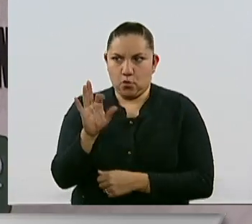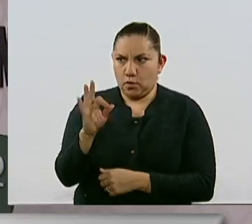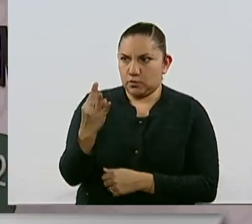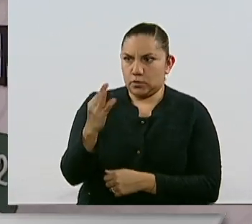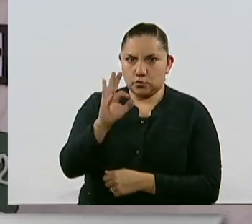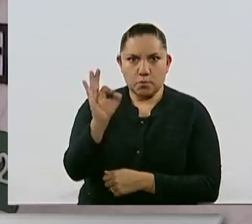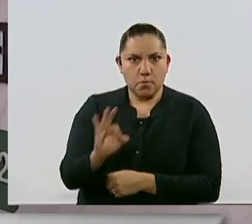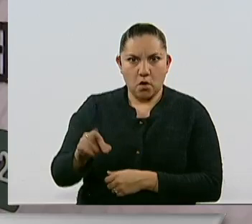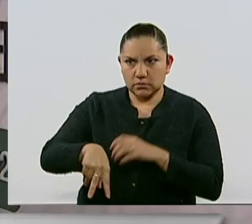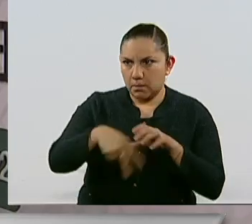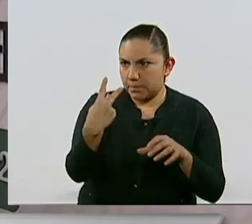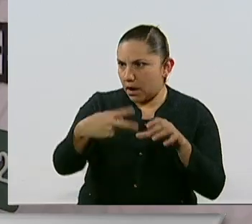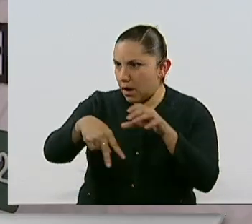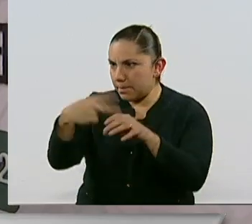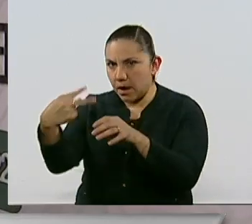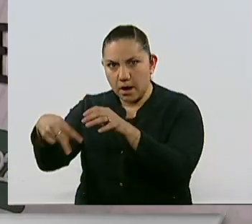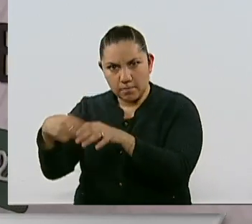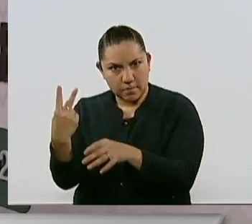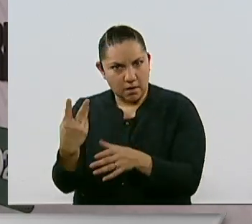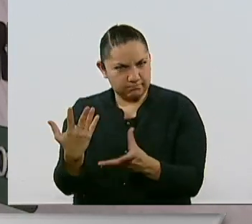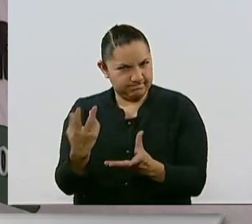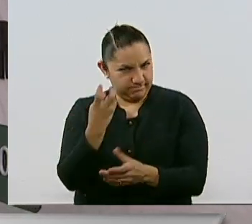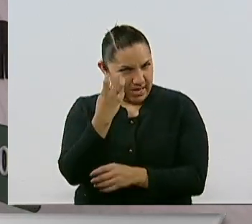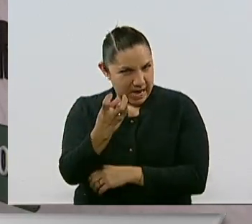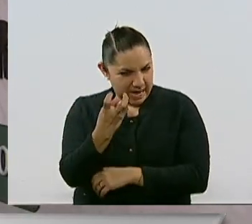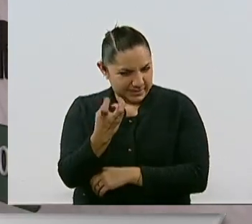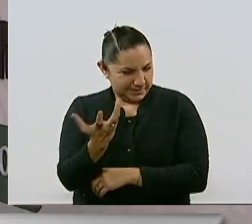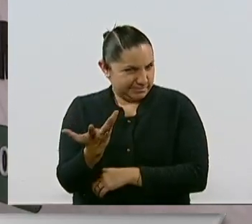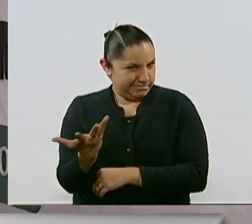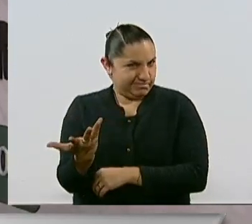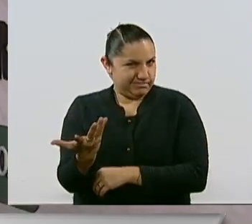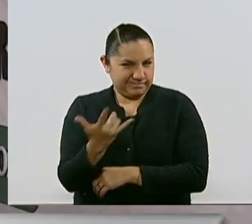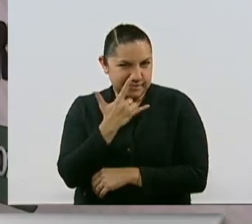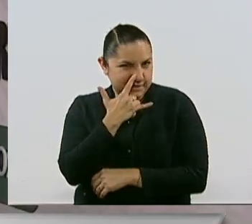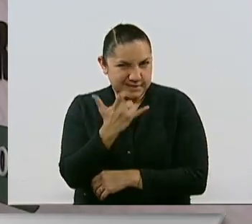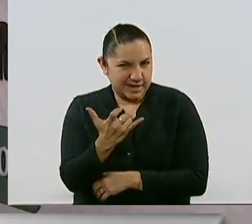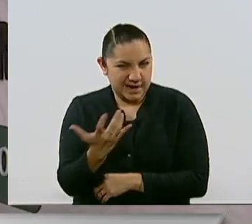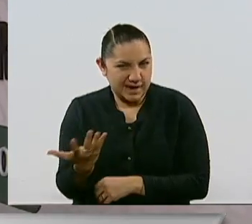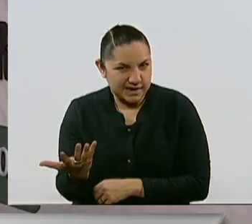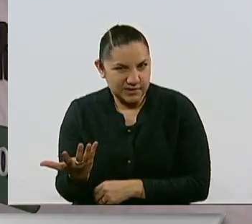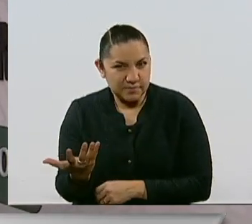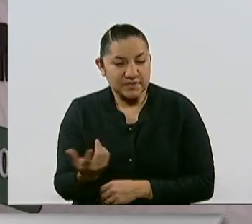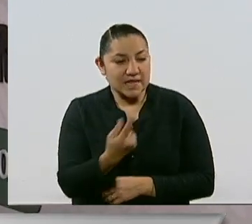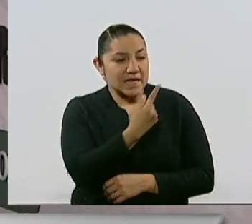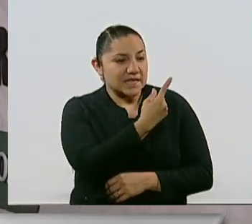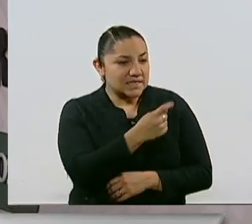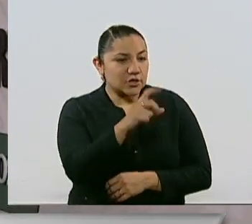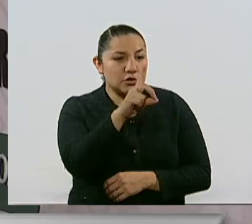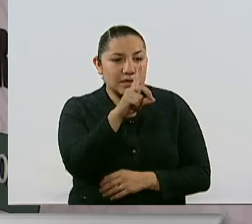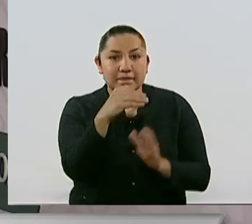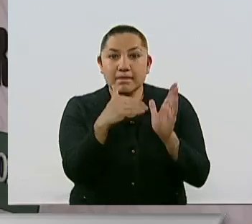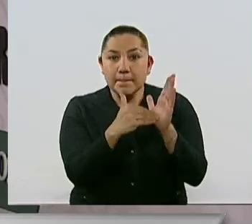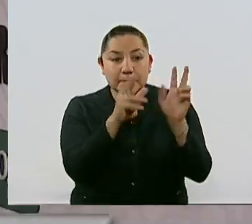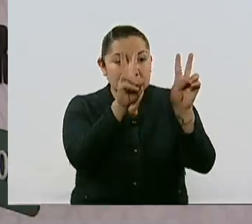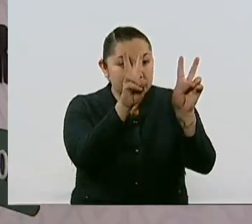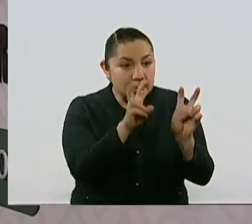cual es de llamar la atención. Se procesan 130 mil casos al año, eso es lo que se recibe.